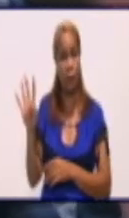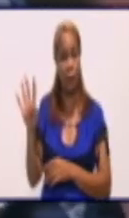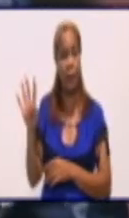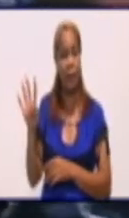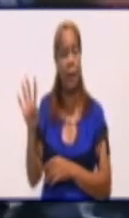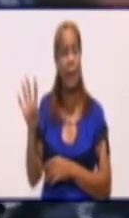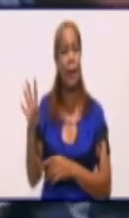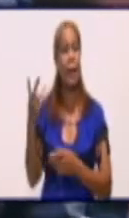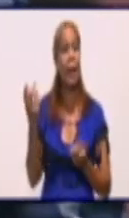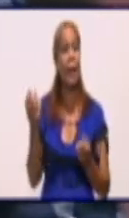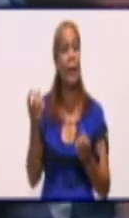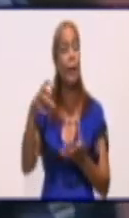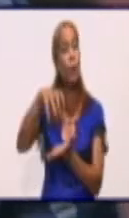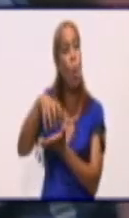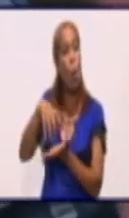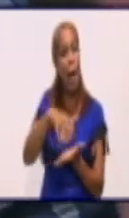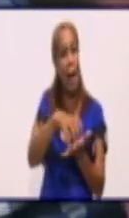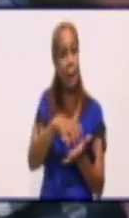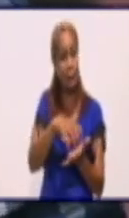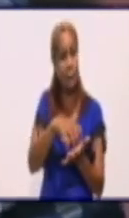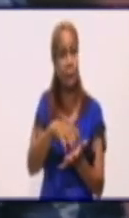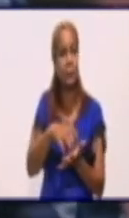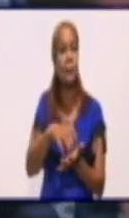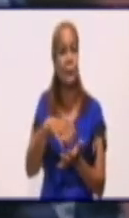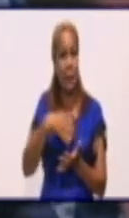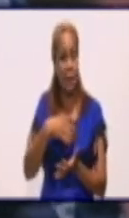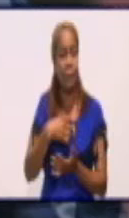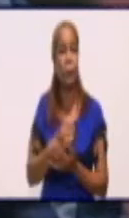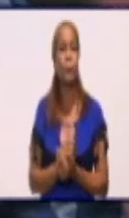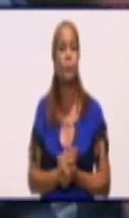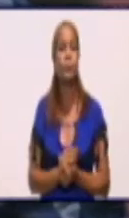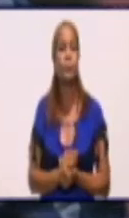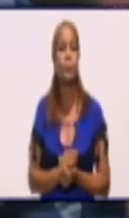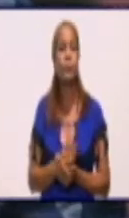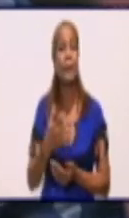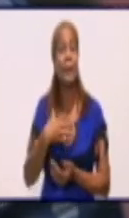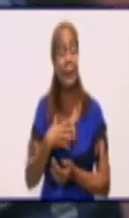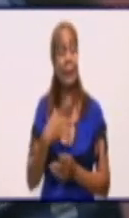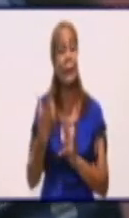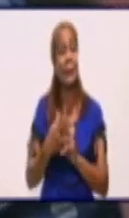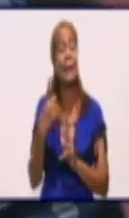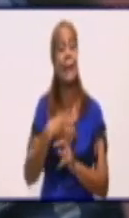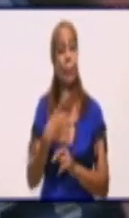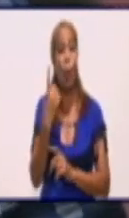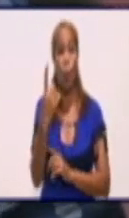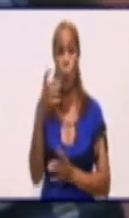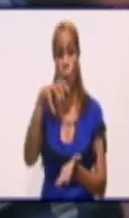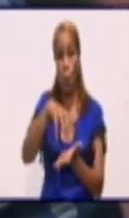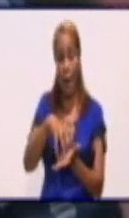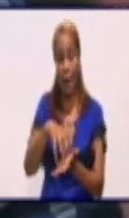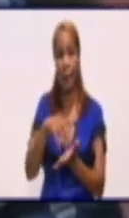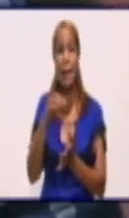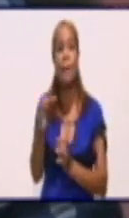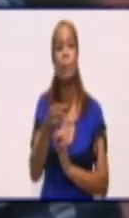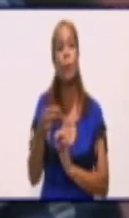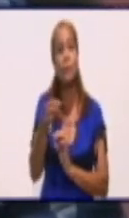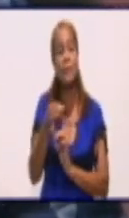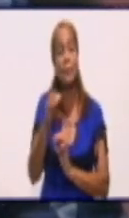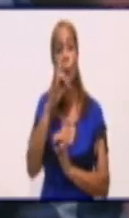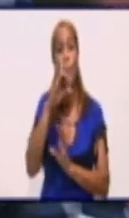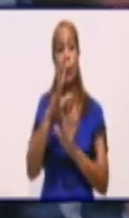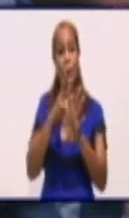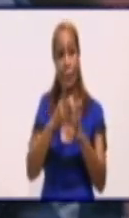tenemos un evento de transmisión local comunitaria en el municipio de Niquero, que hemos venido siguiendo en estos últimos días,